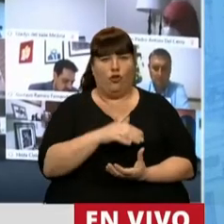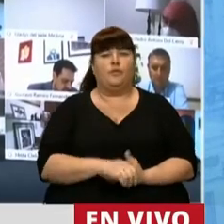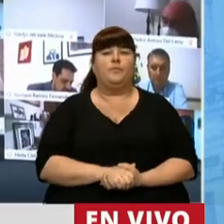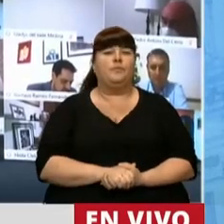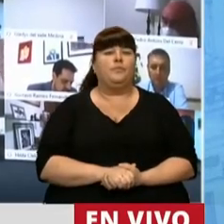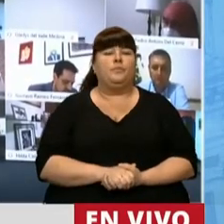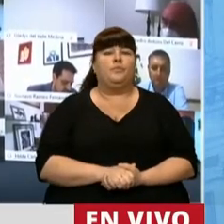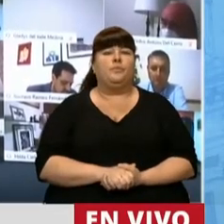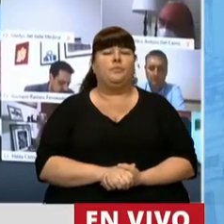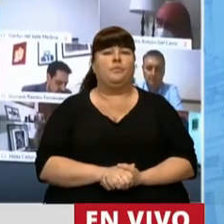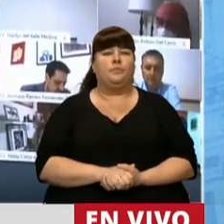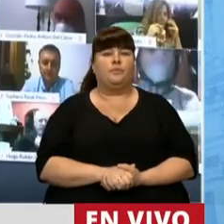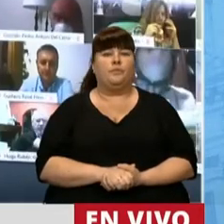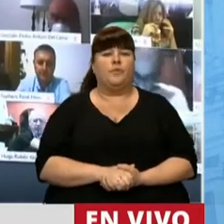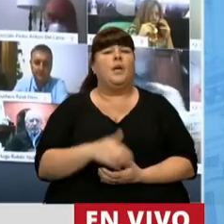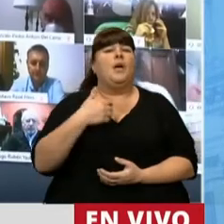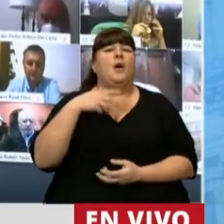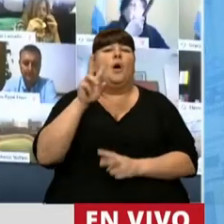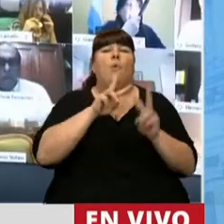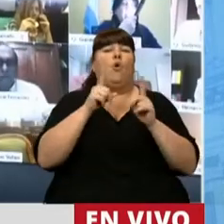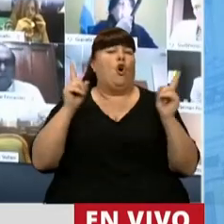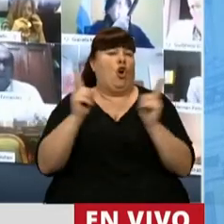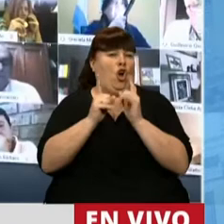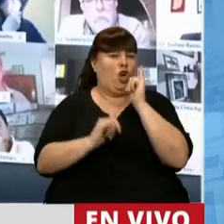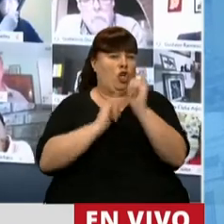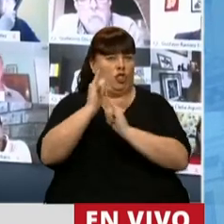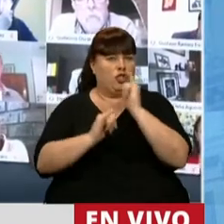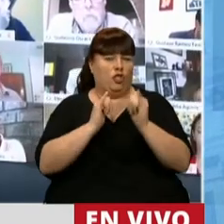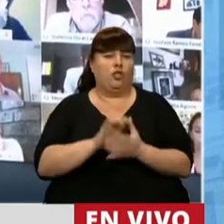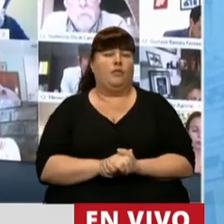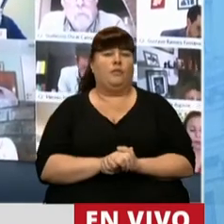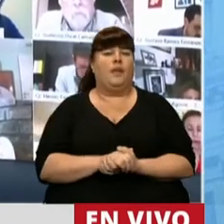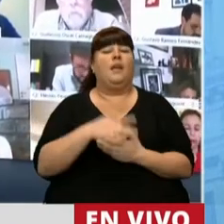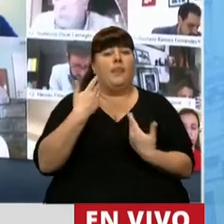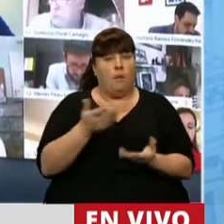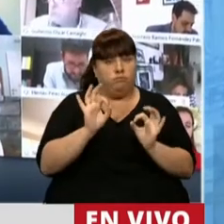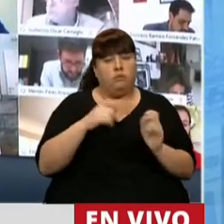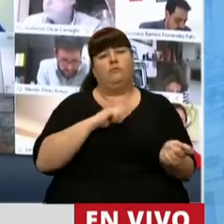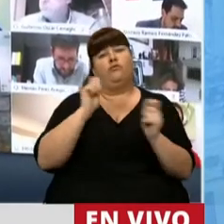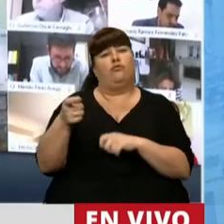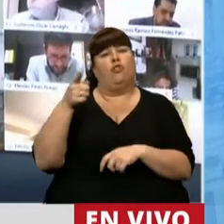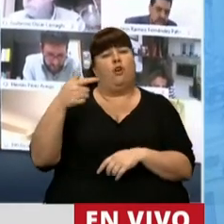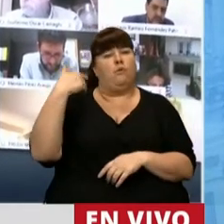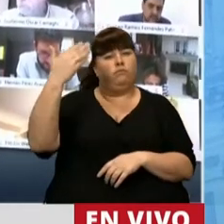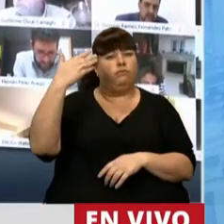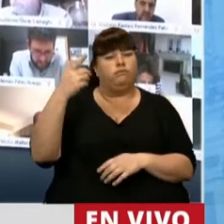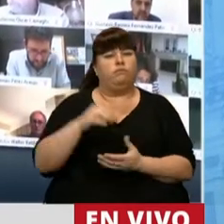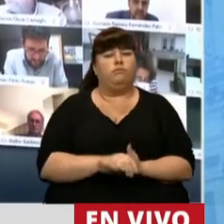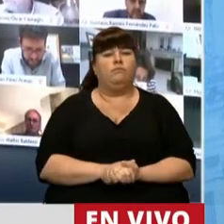Esto voy a hacer lo más breve posible y darle la palabra con su